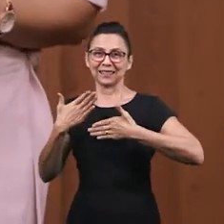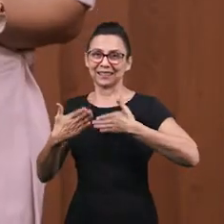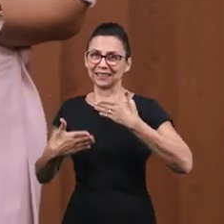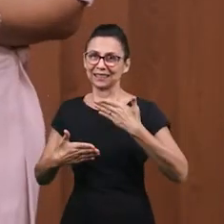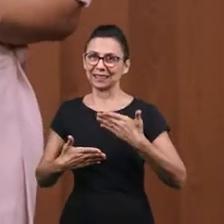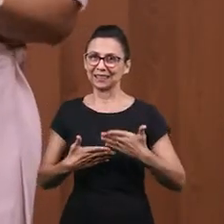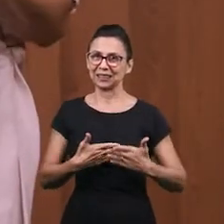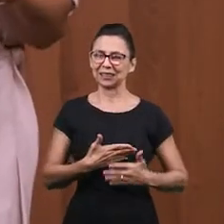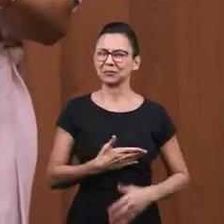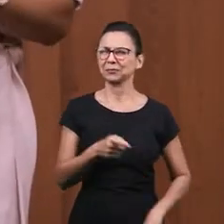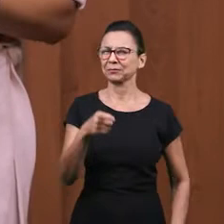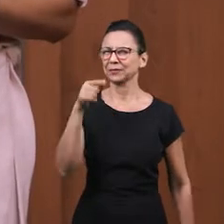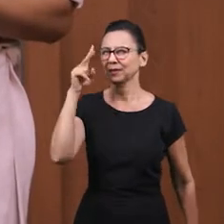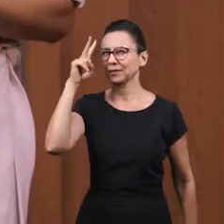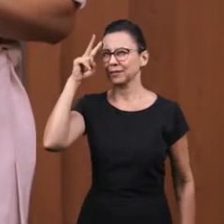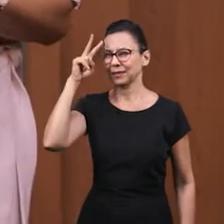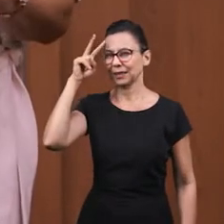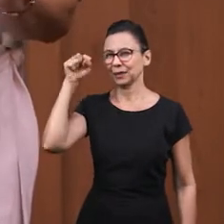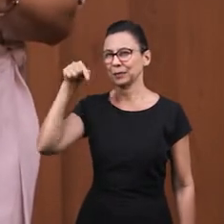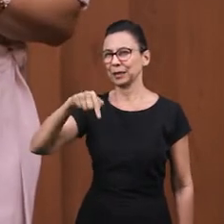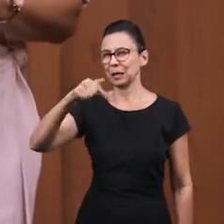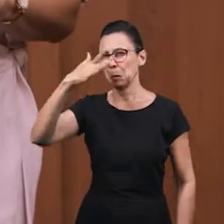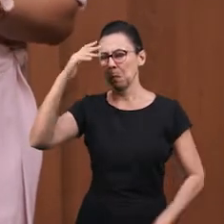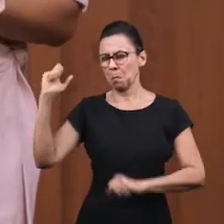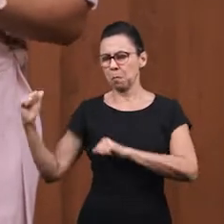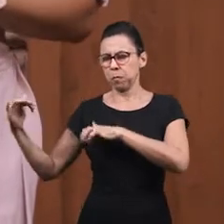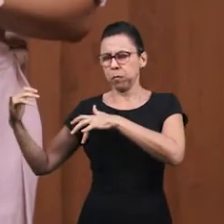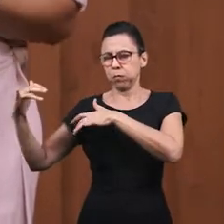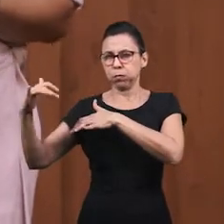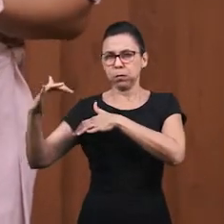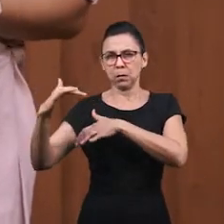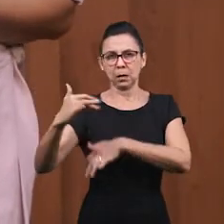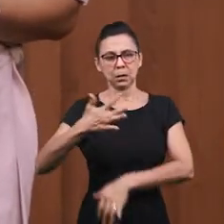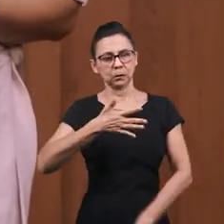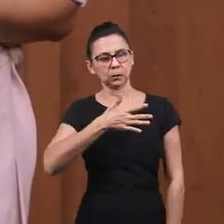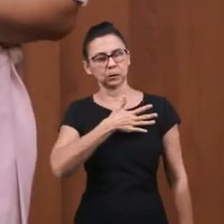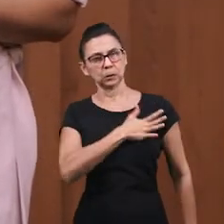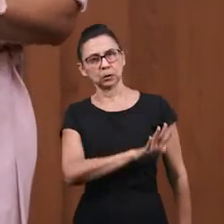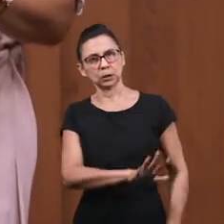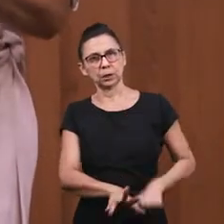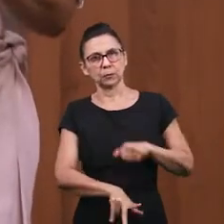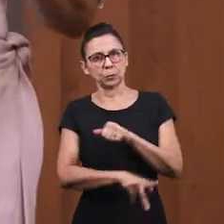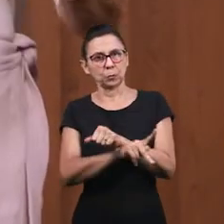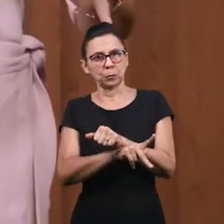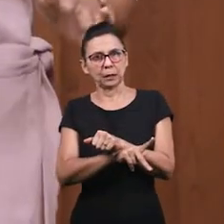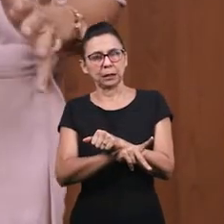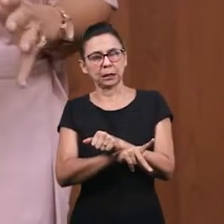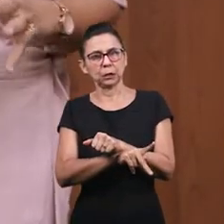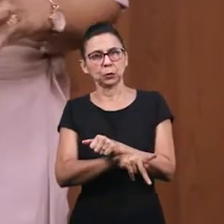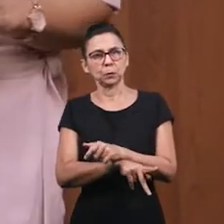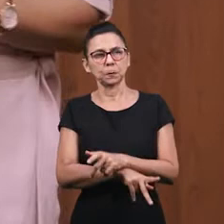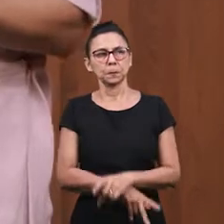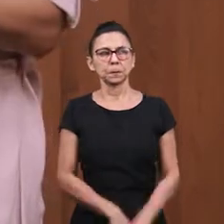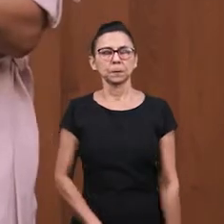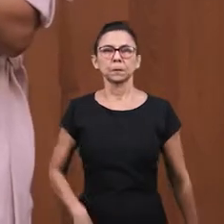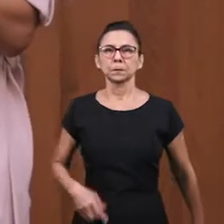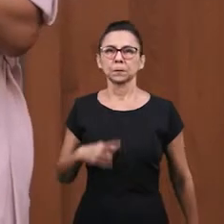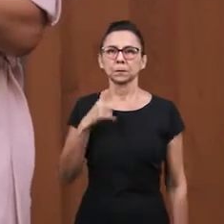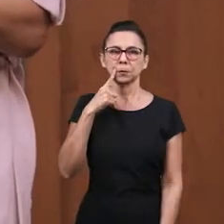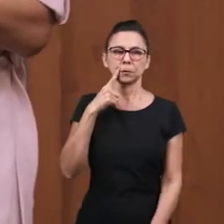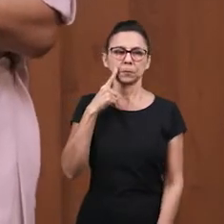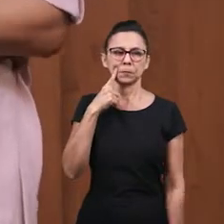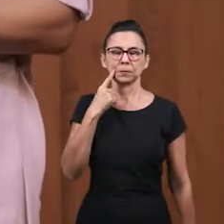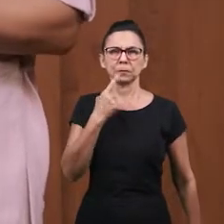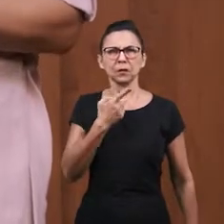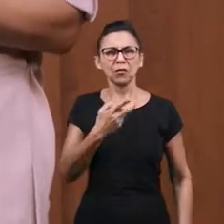llevase a Jesús Hasta su casa Con mucha alegría Pero ustedes recuerdan Que a la